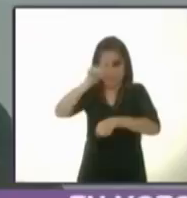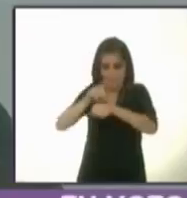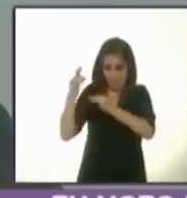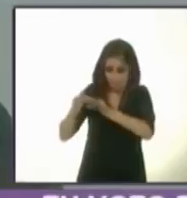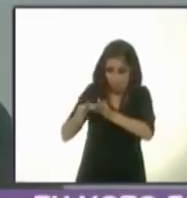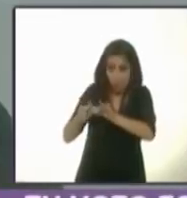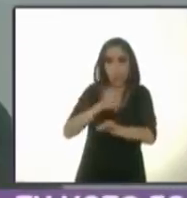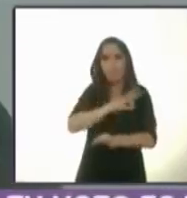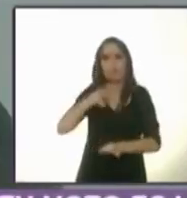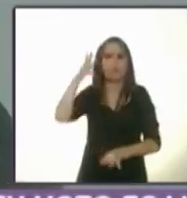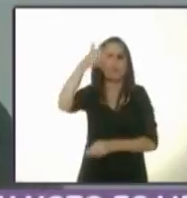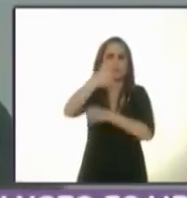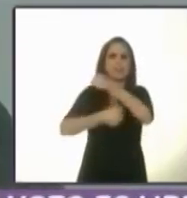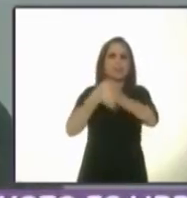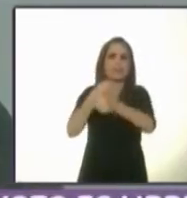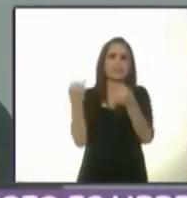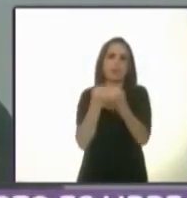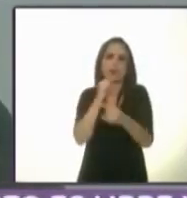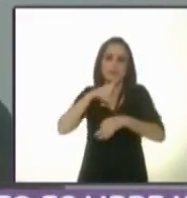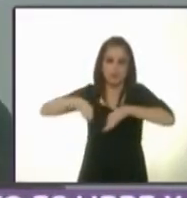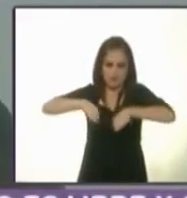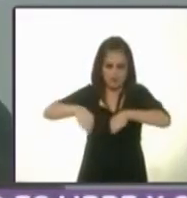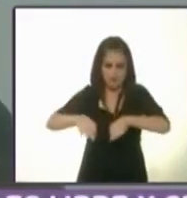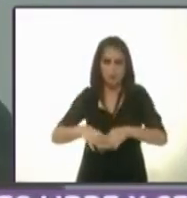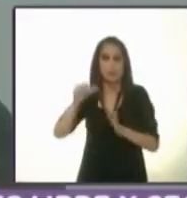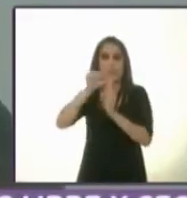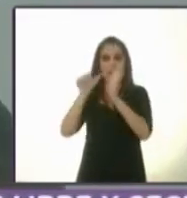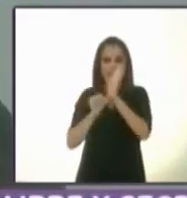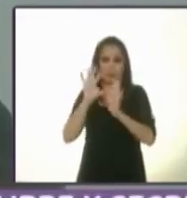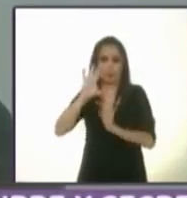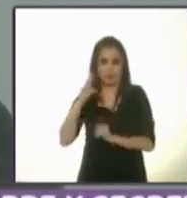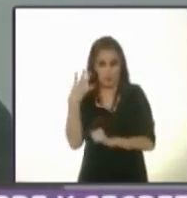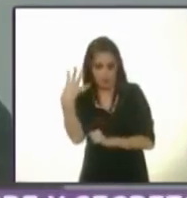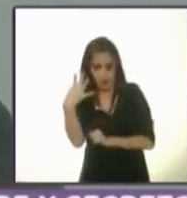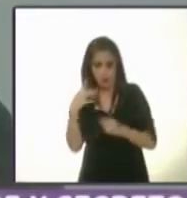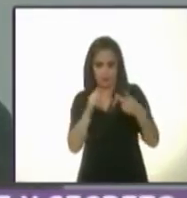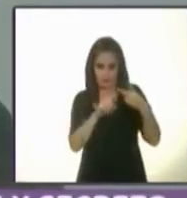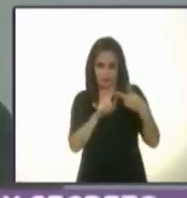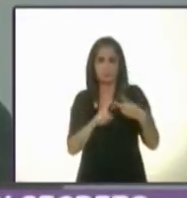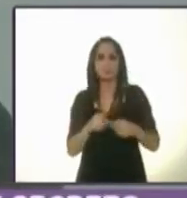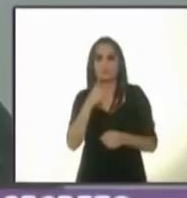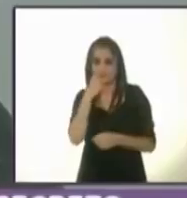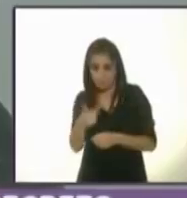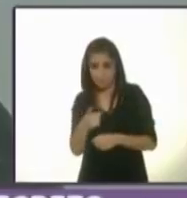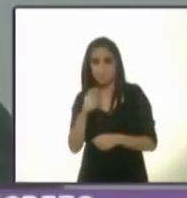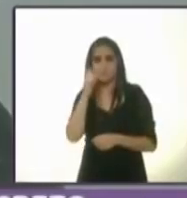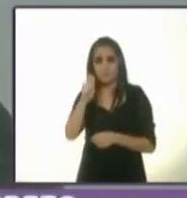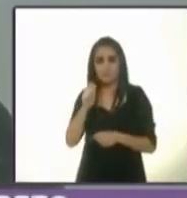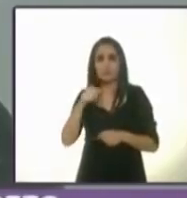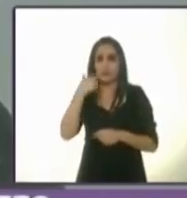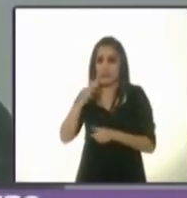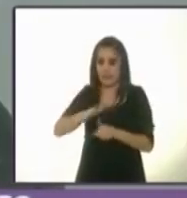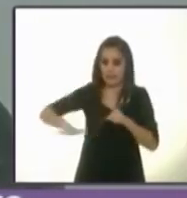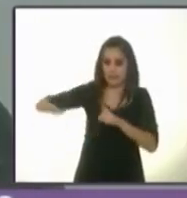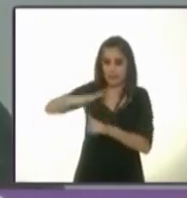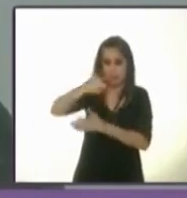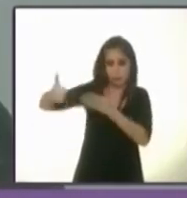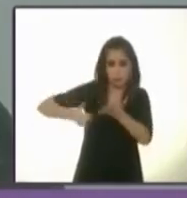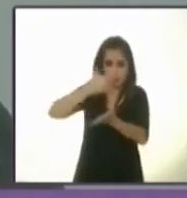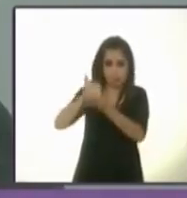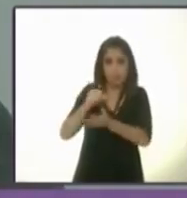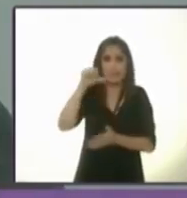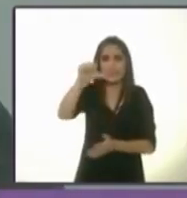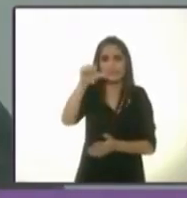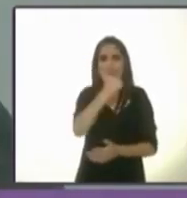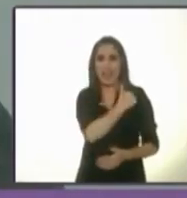6 años. Dos, en base al artículo 54, integrar inmediatamente el cabildo de la ciudad con los 16